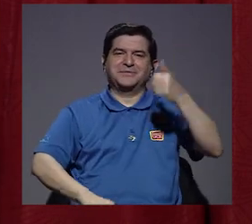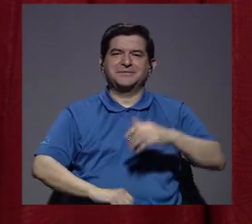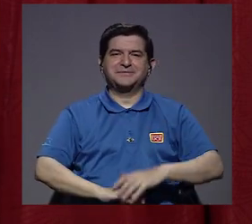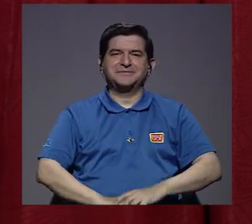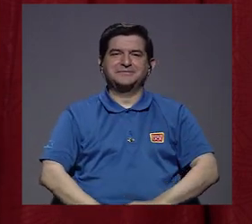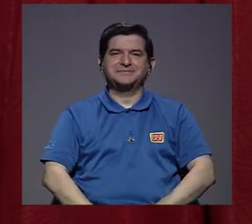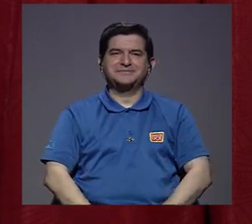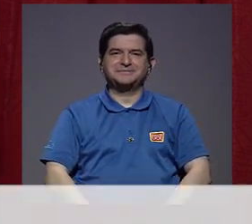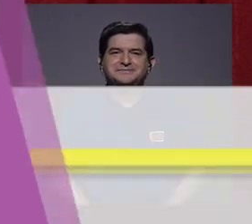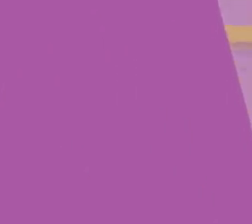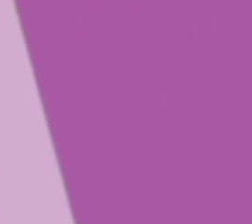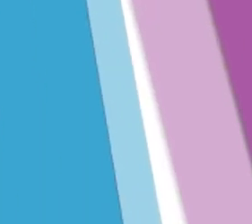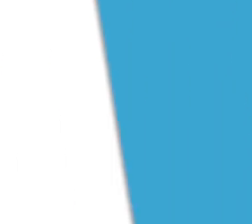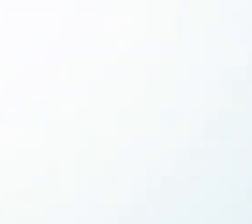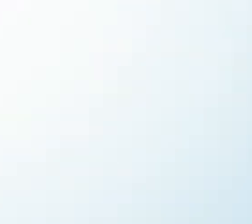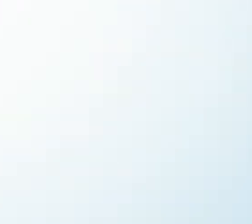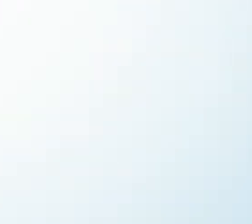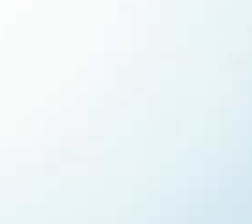más de Vivir Mejor.